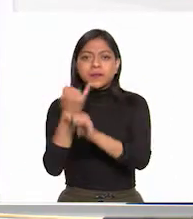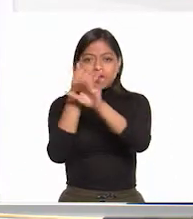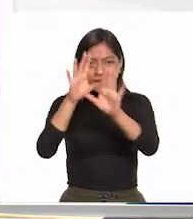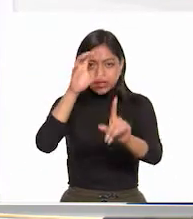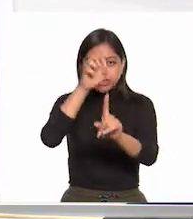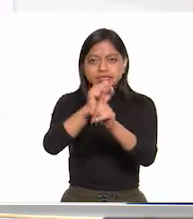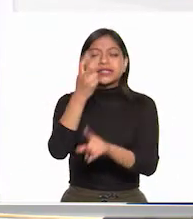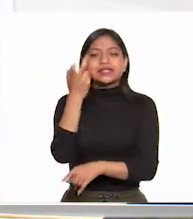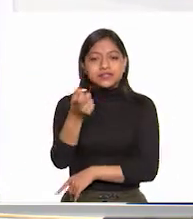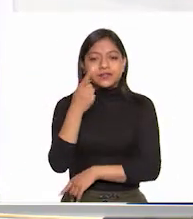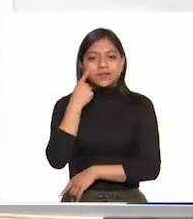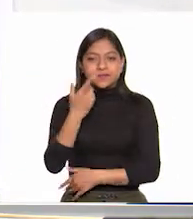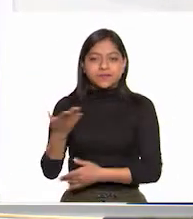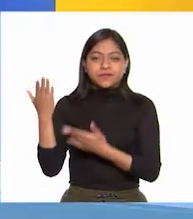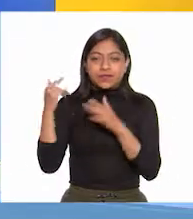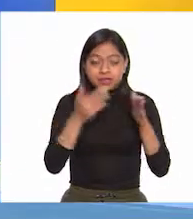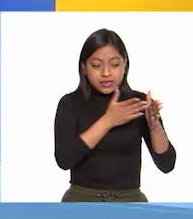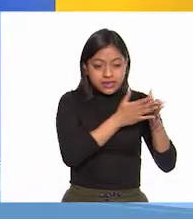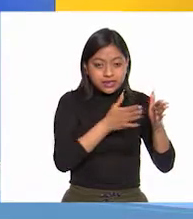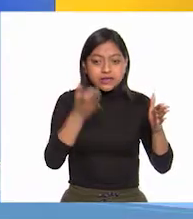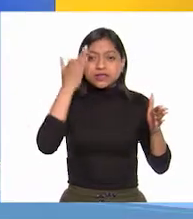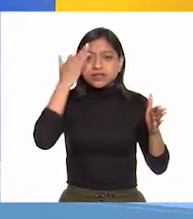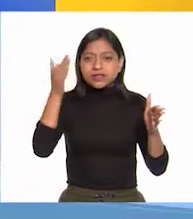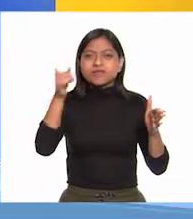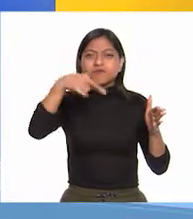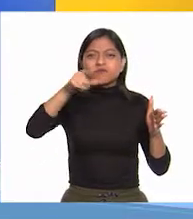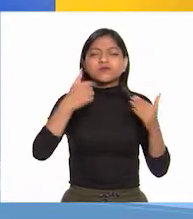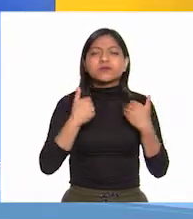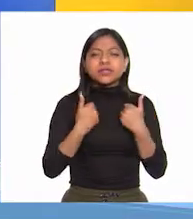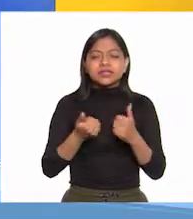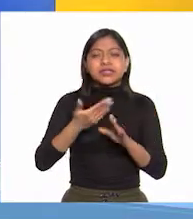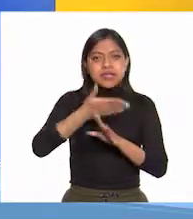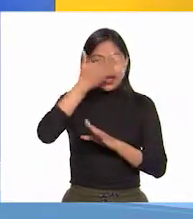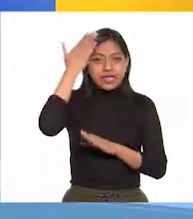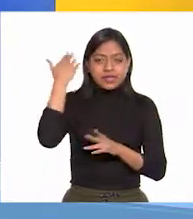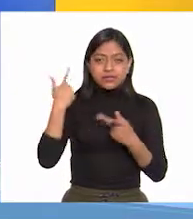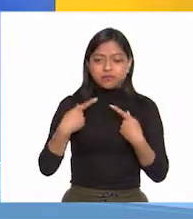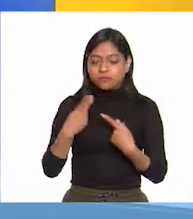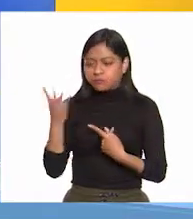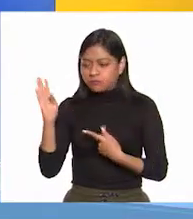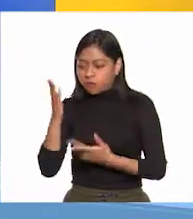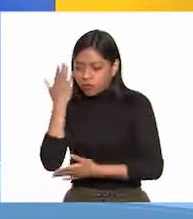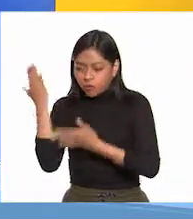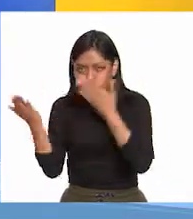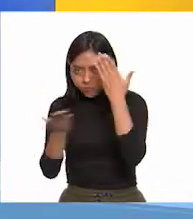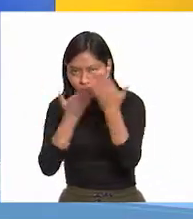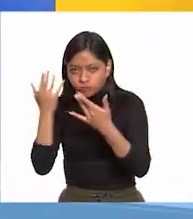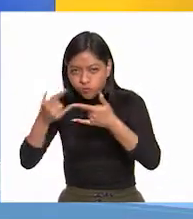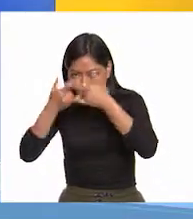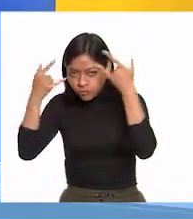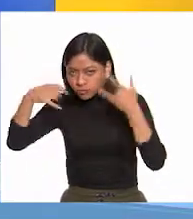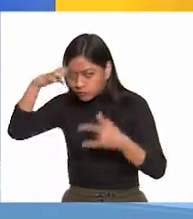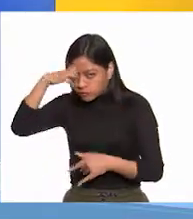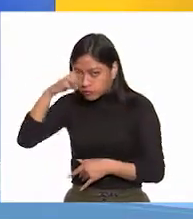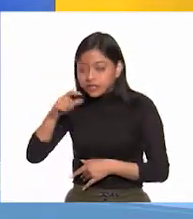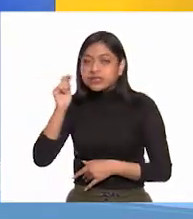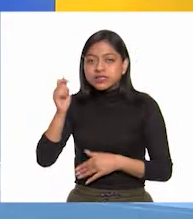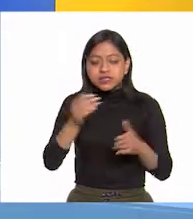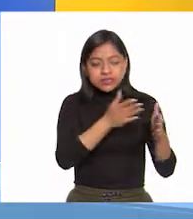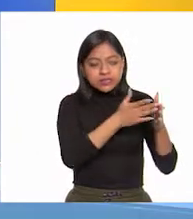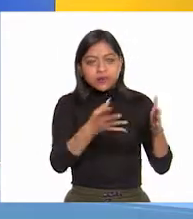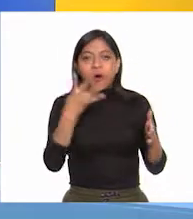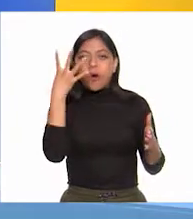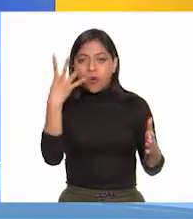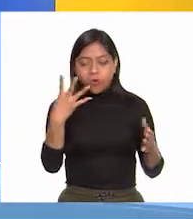A eso vamos. En esta línea, marcaremos lo que algunas personas dedicadas al estudio de la historia llaman las cuatro